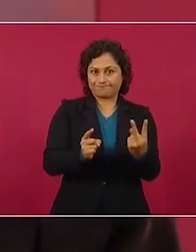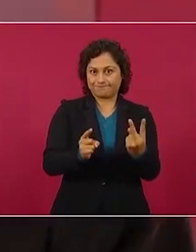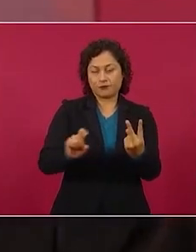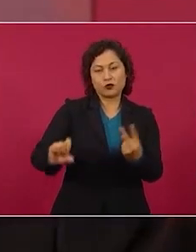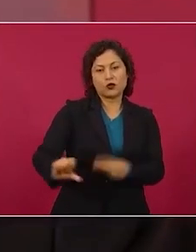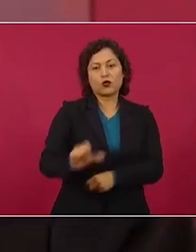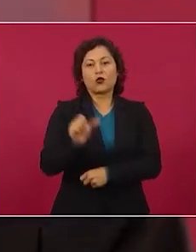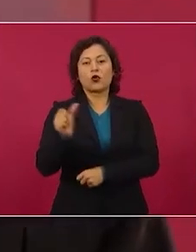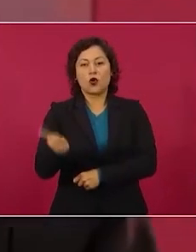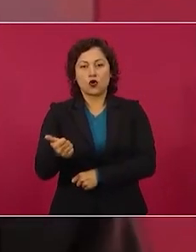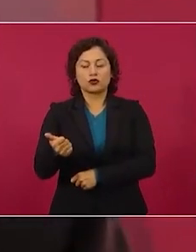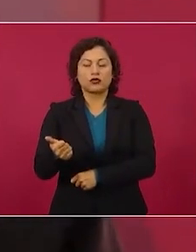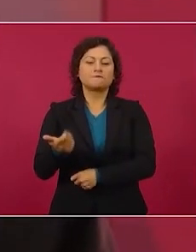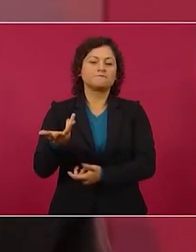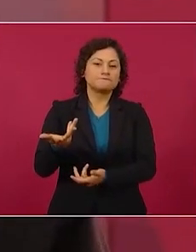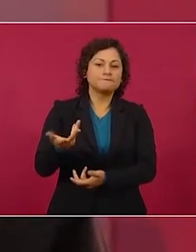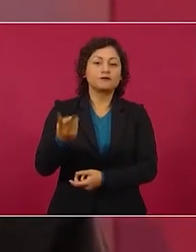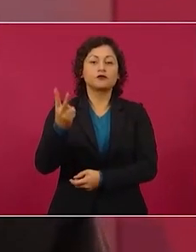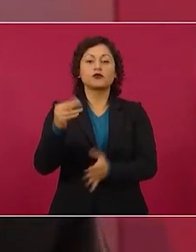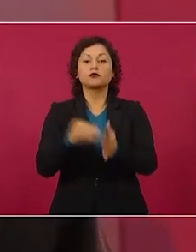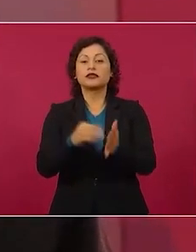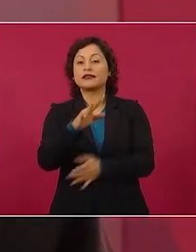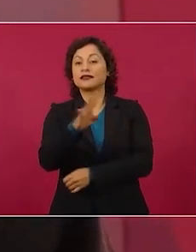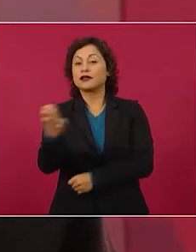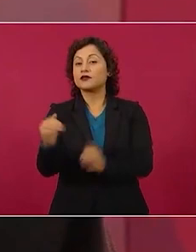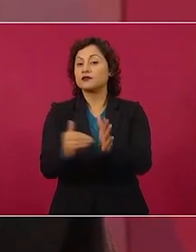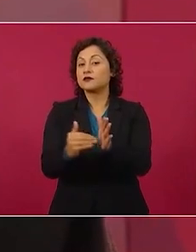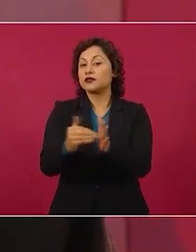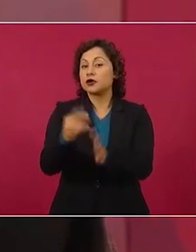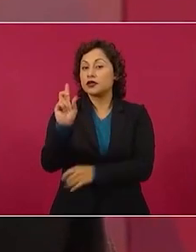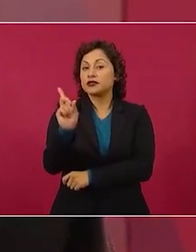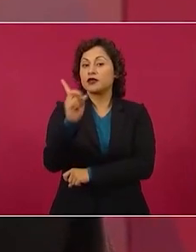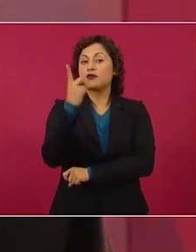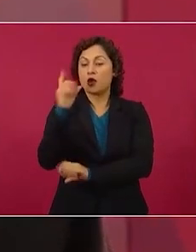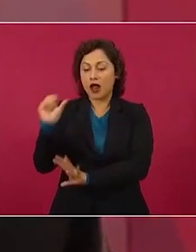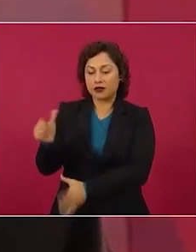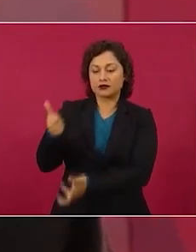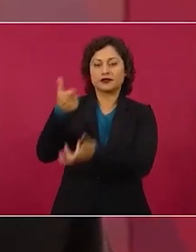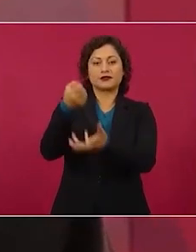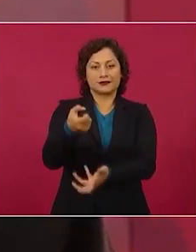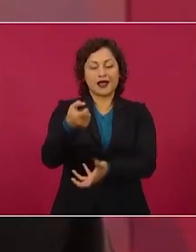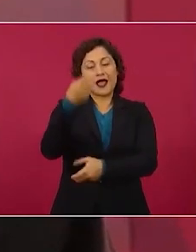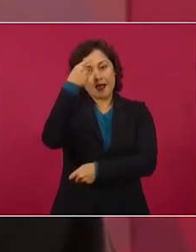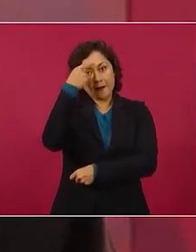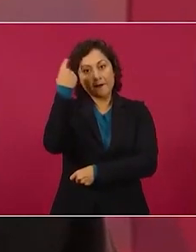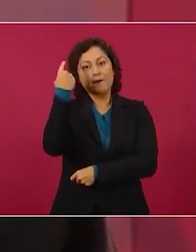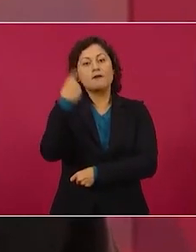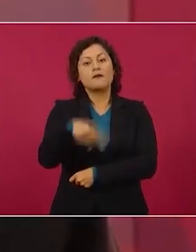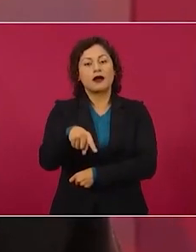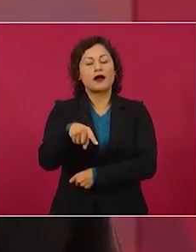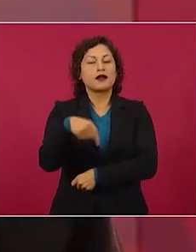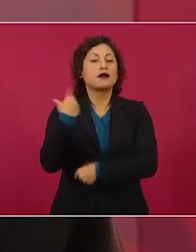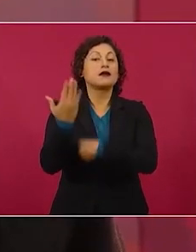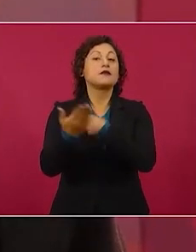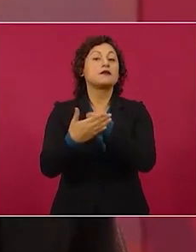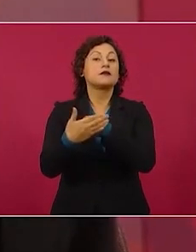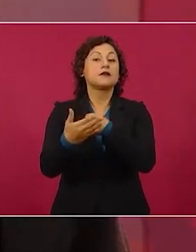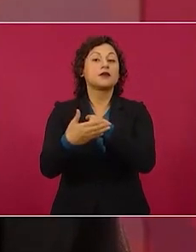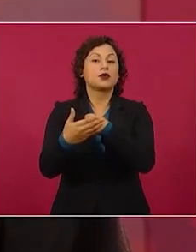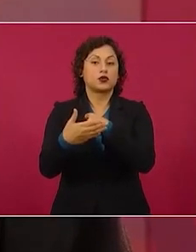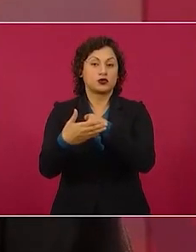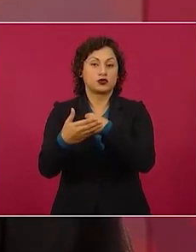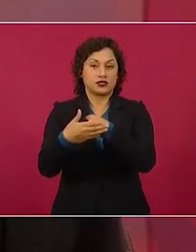2 mil 500 millones de dólares para concluir una obra en